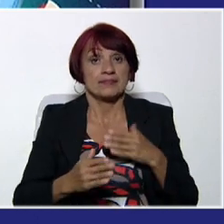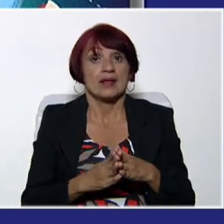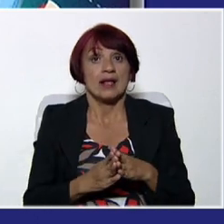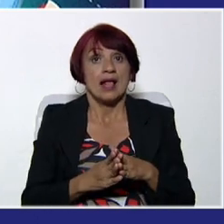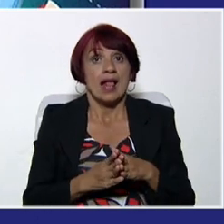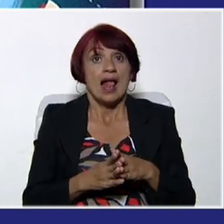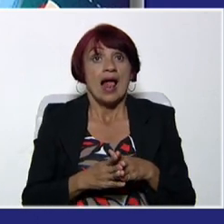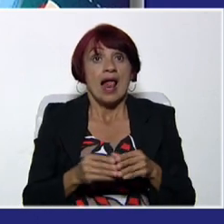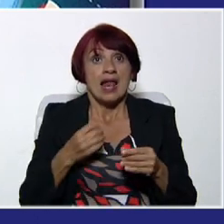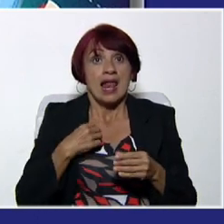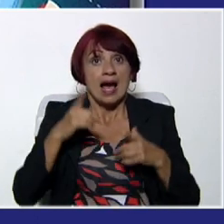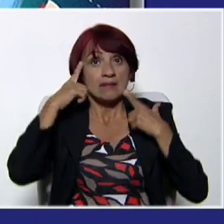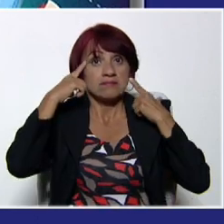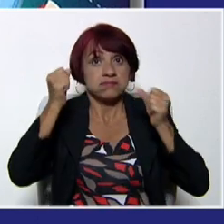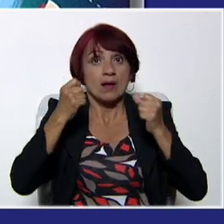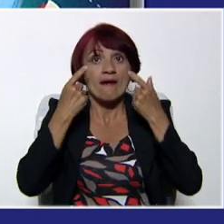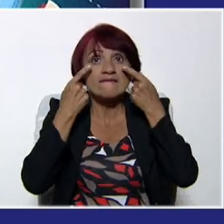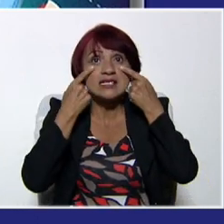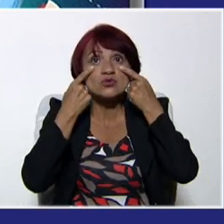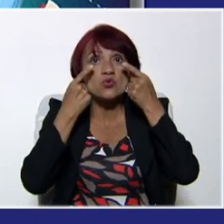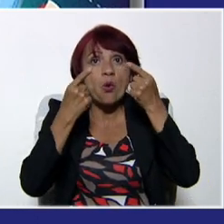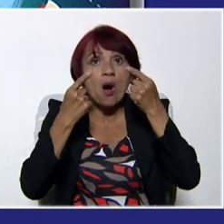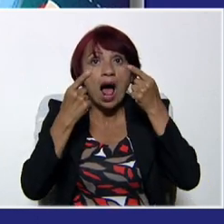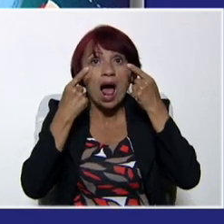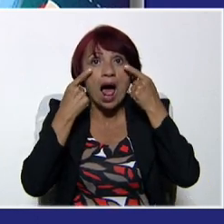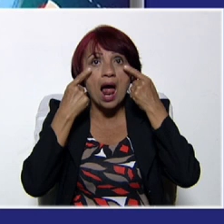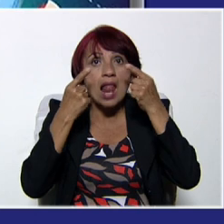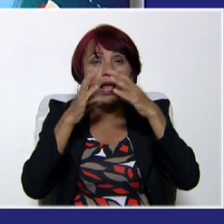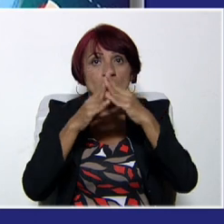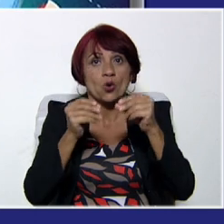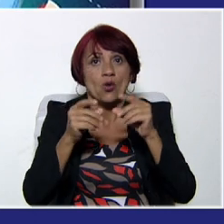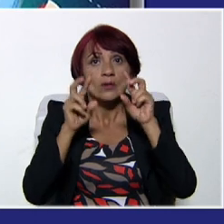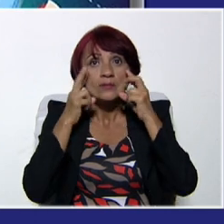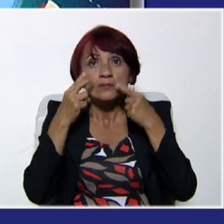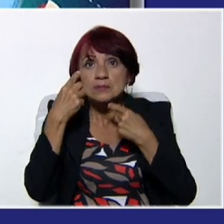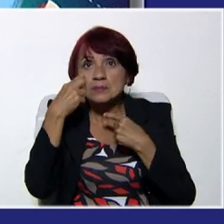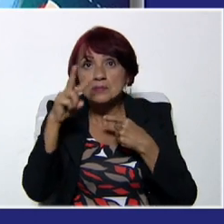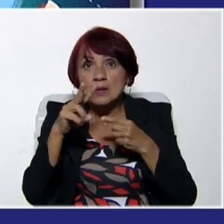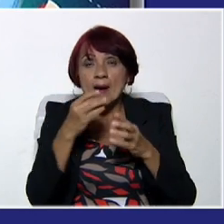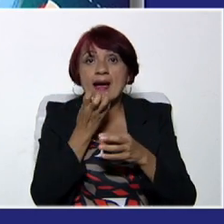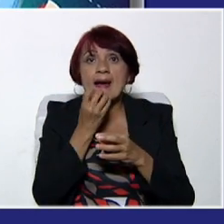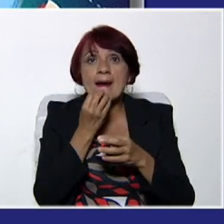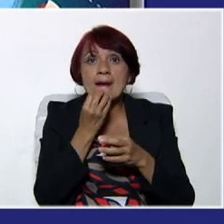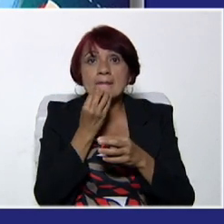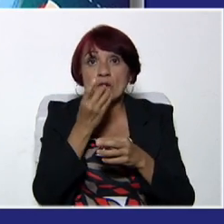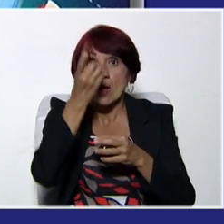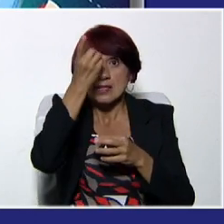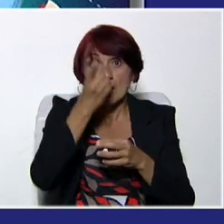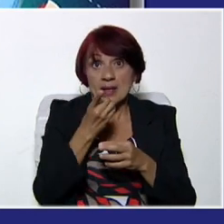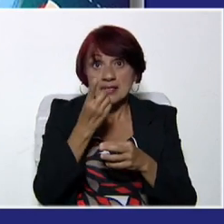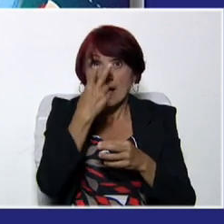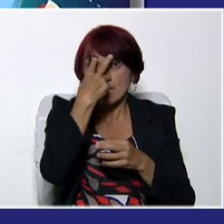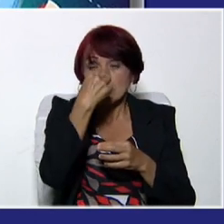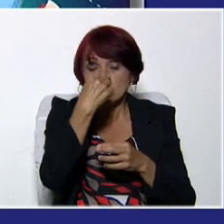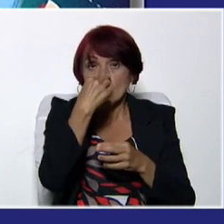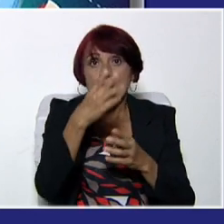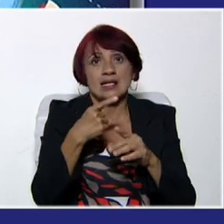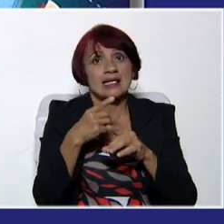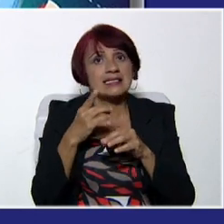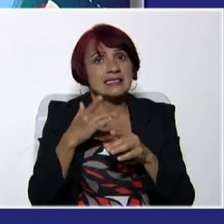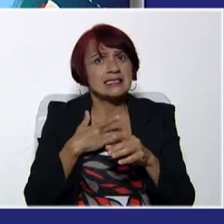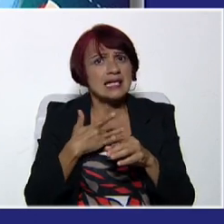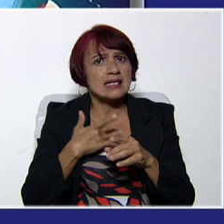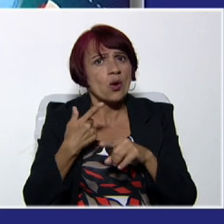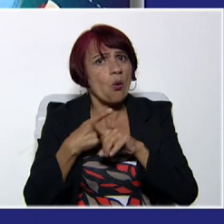visuales, que si bien es cierto, algunas personas con diversidad funcional visual no la tienen, desarrollan otro